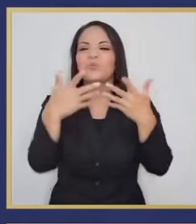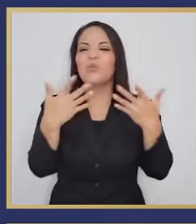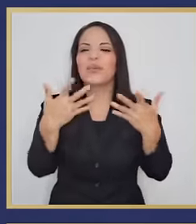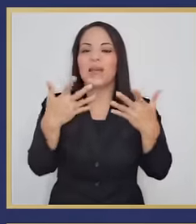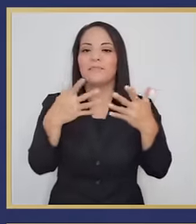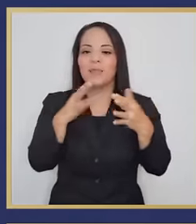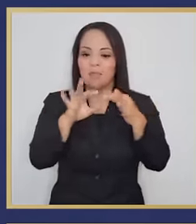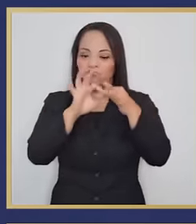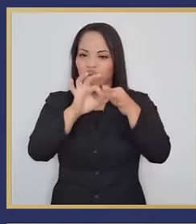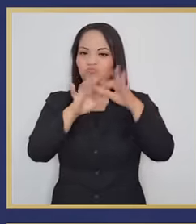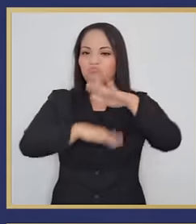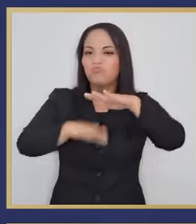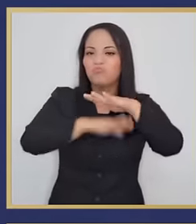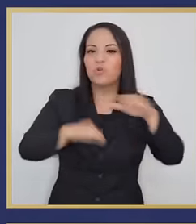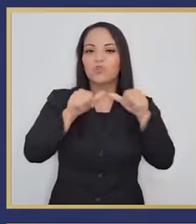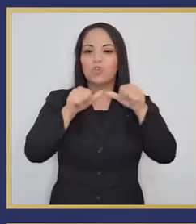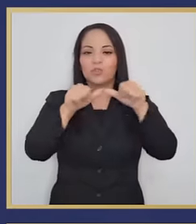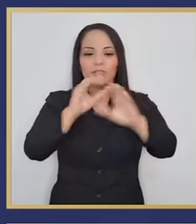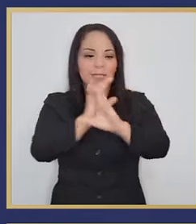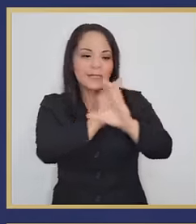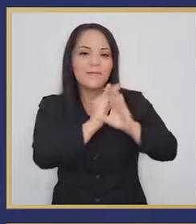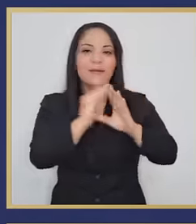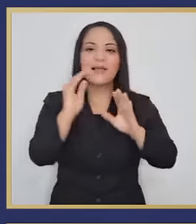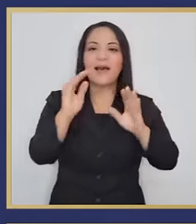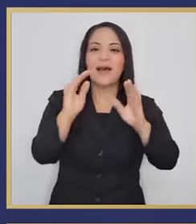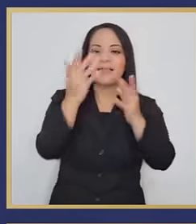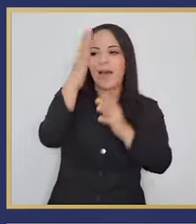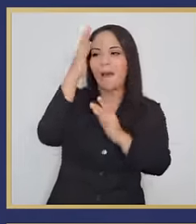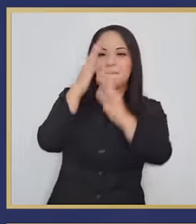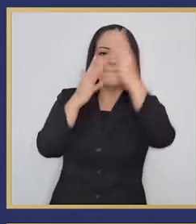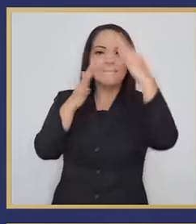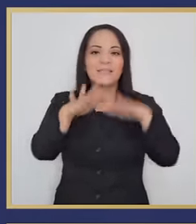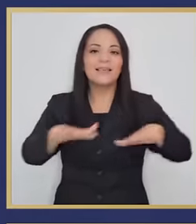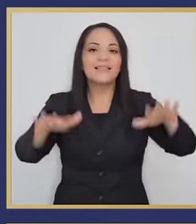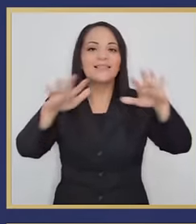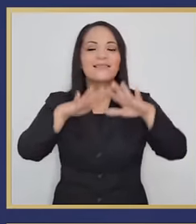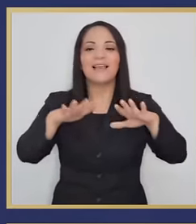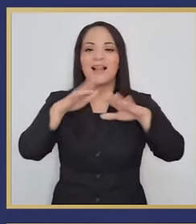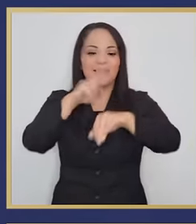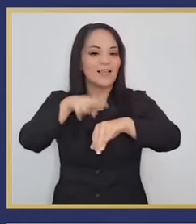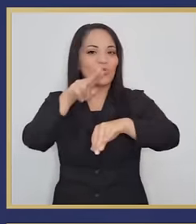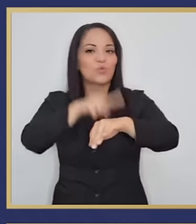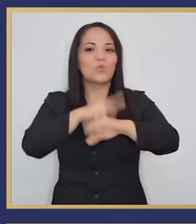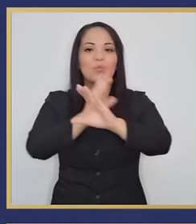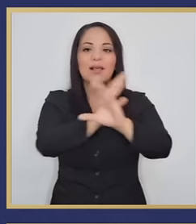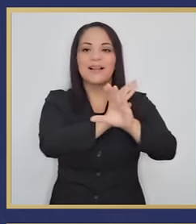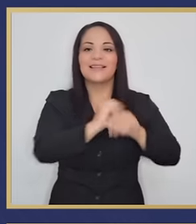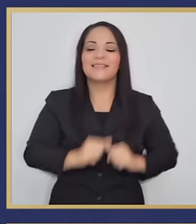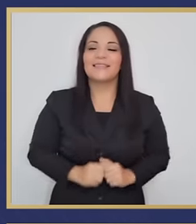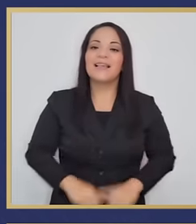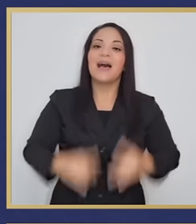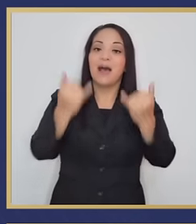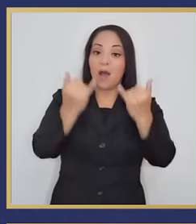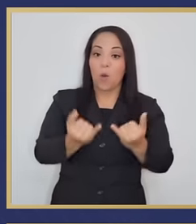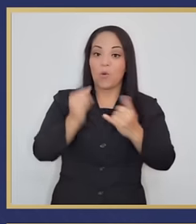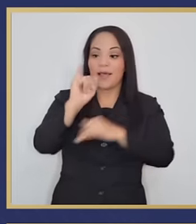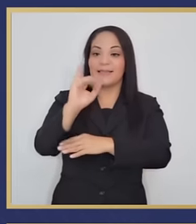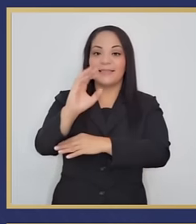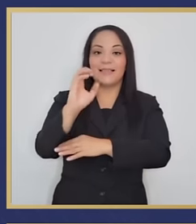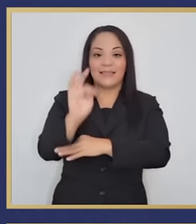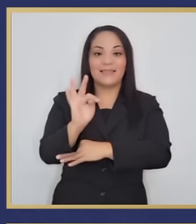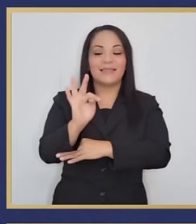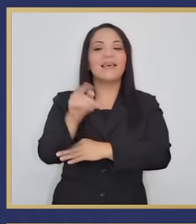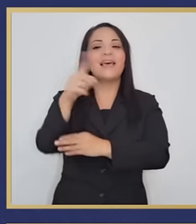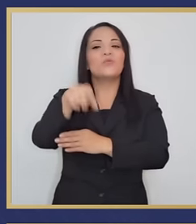basado en la sostenibilidad ambiental y la conservación de nuestra madre naturaleza. Ahora,